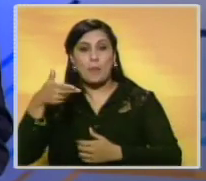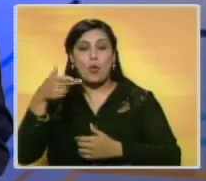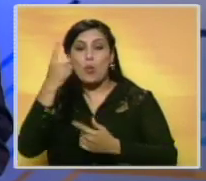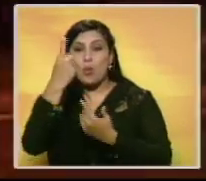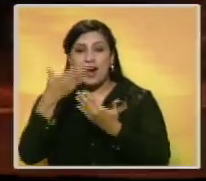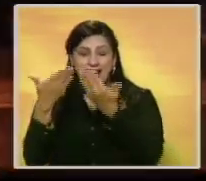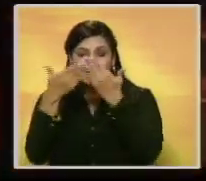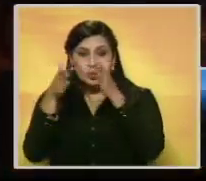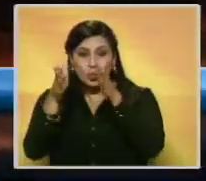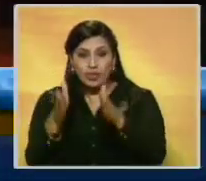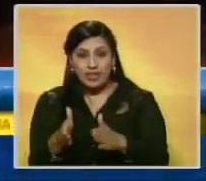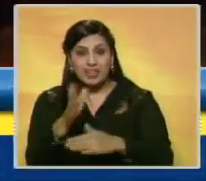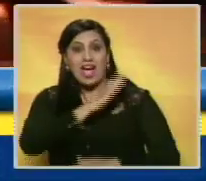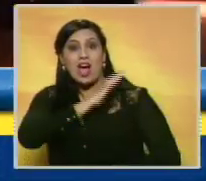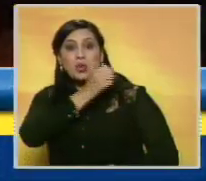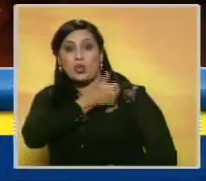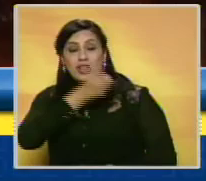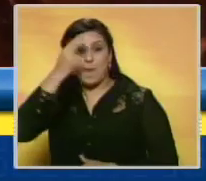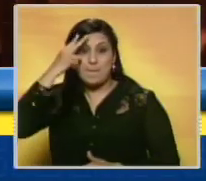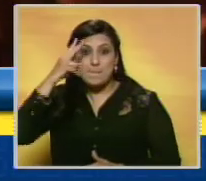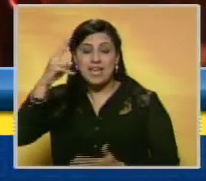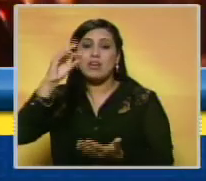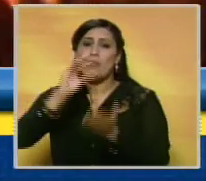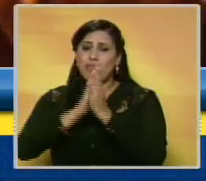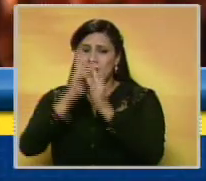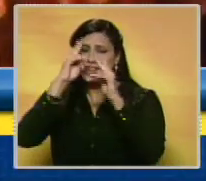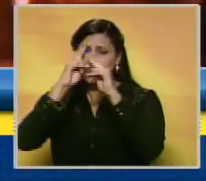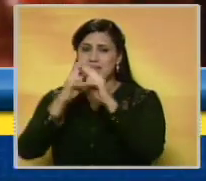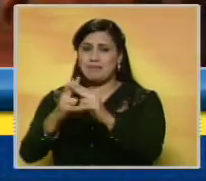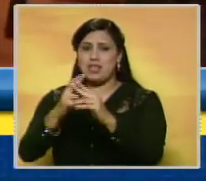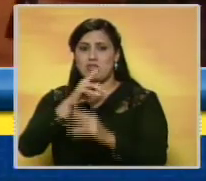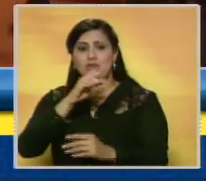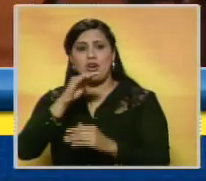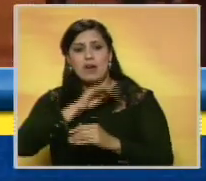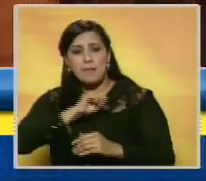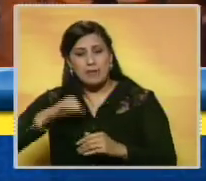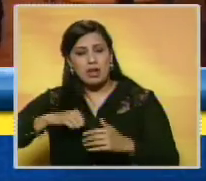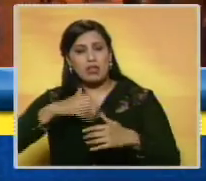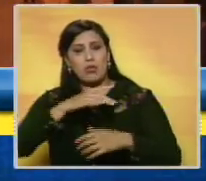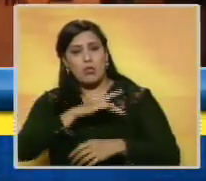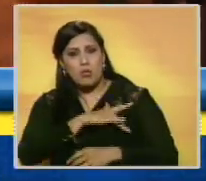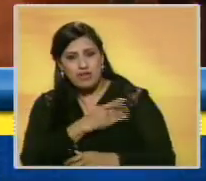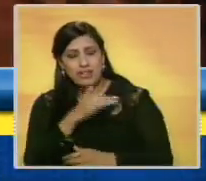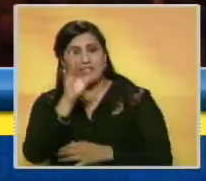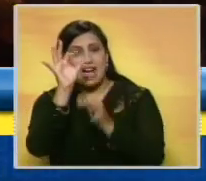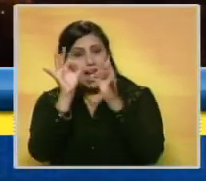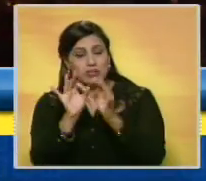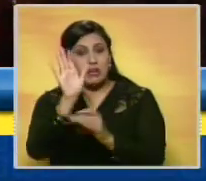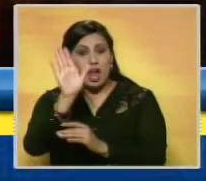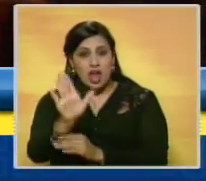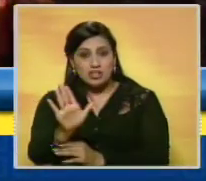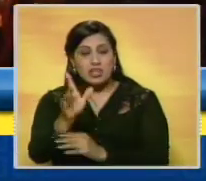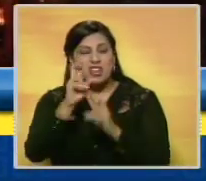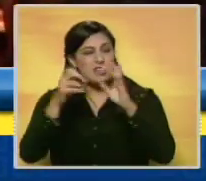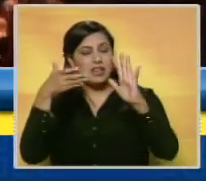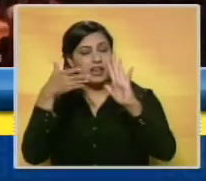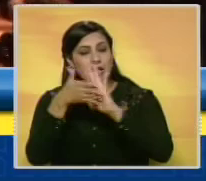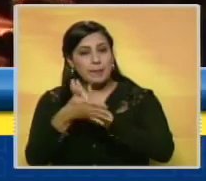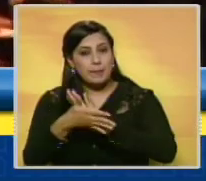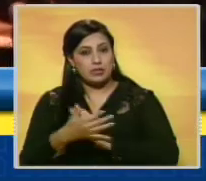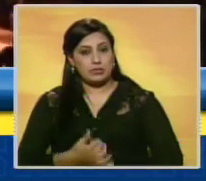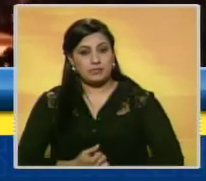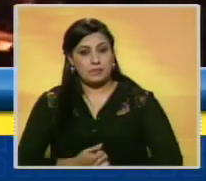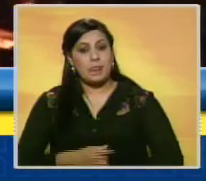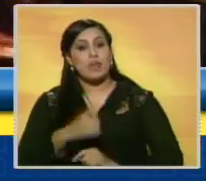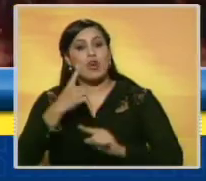estudiante. Las autoridades mexicanas reiteraron su respeto a la autonomía universitaria y aseguraron que investigarán los hechos ocurridos.